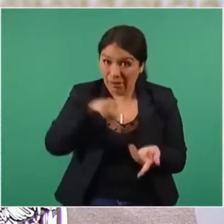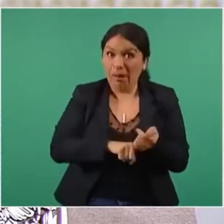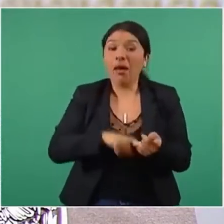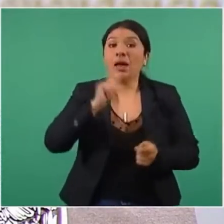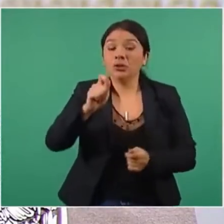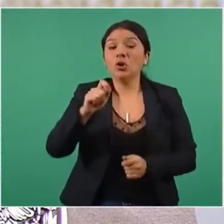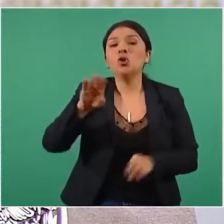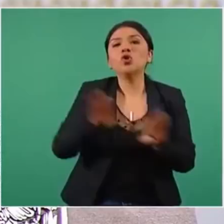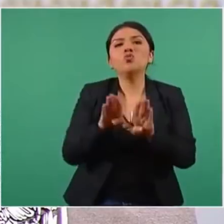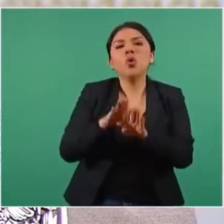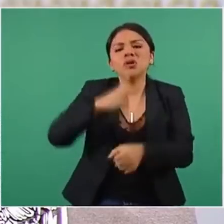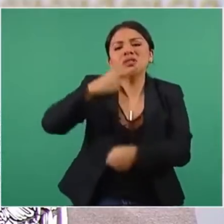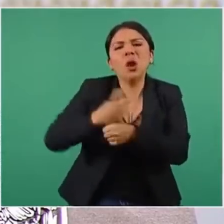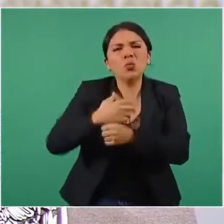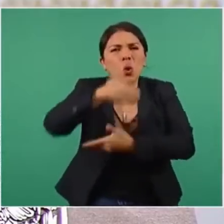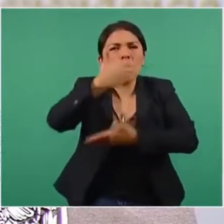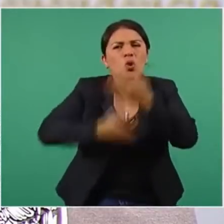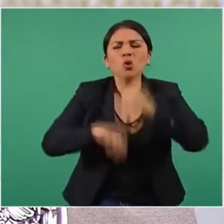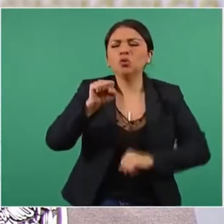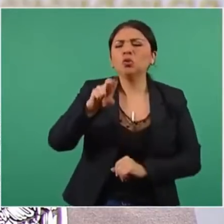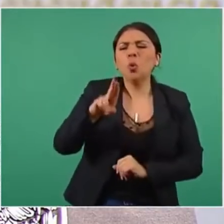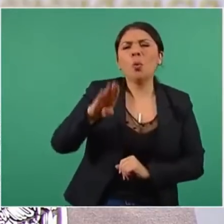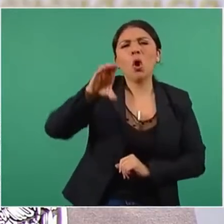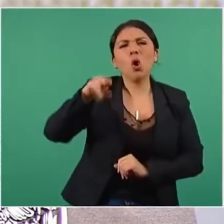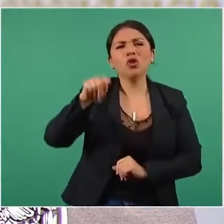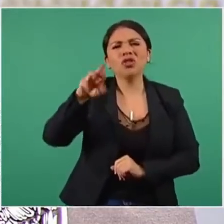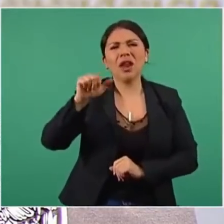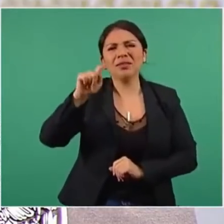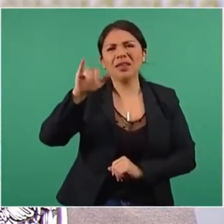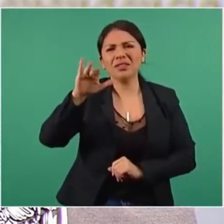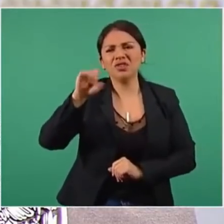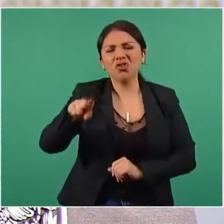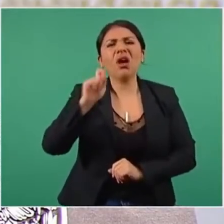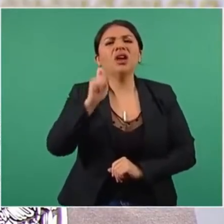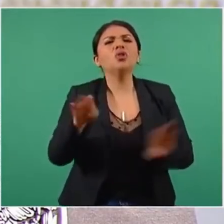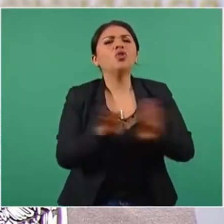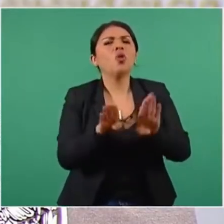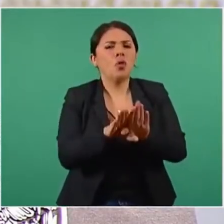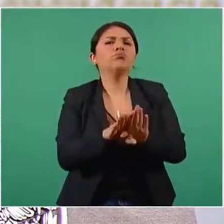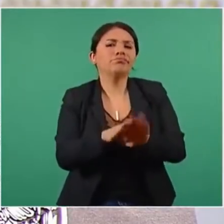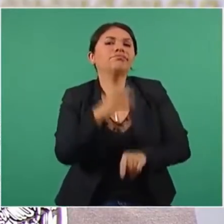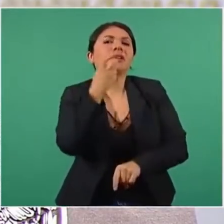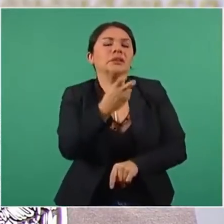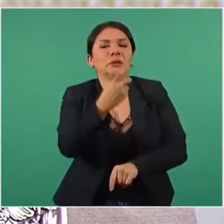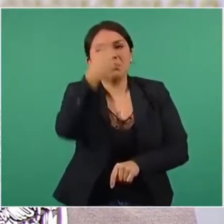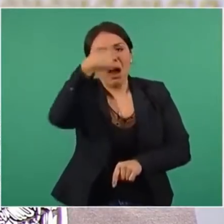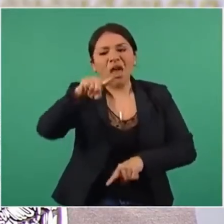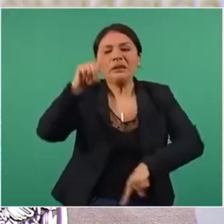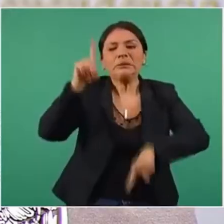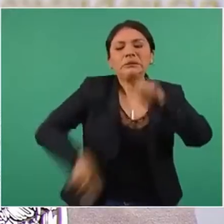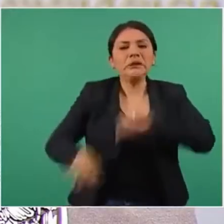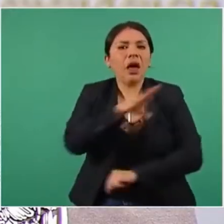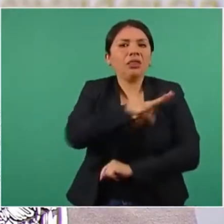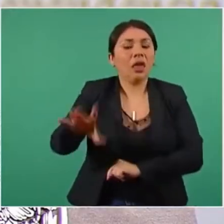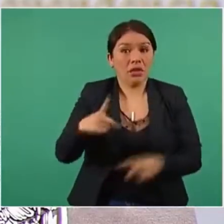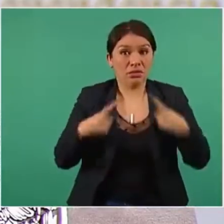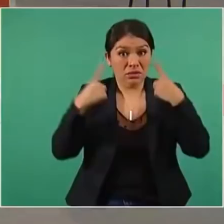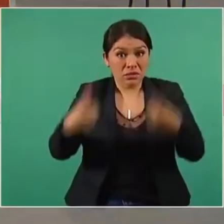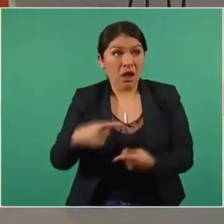subcontratación se ha venido utilizando como una forma precisamente para evadir una